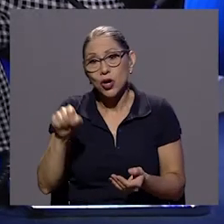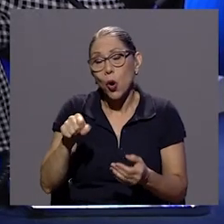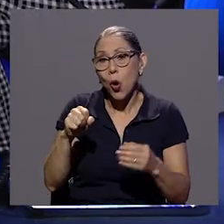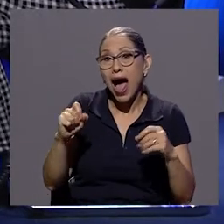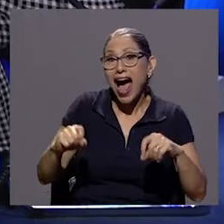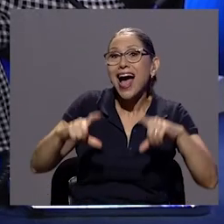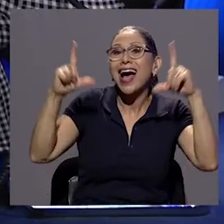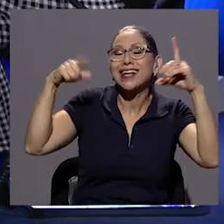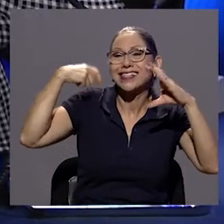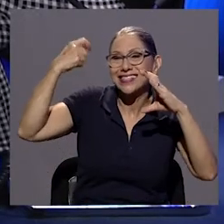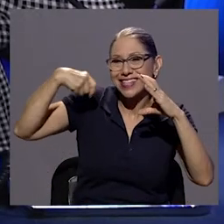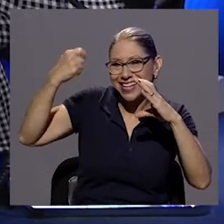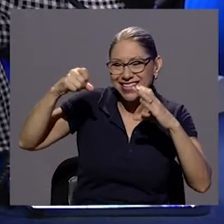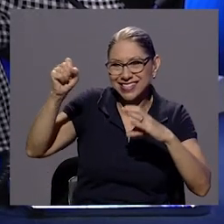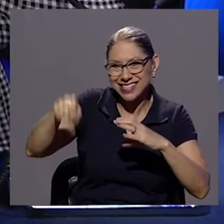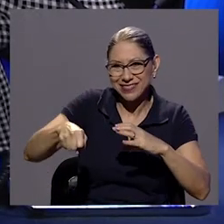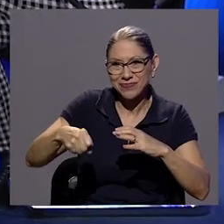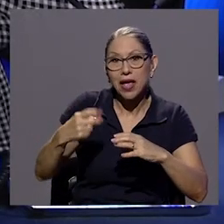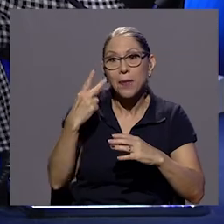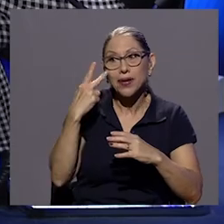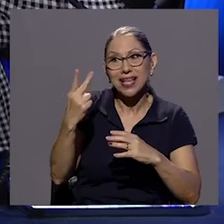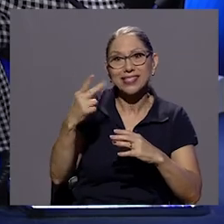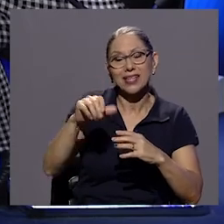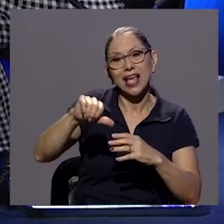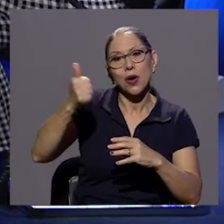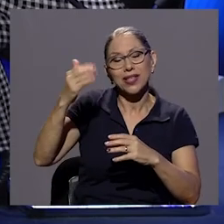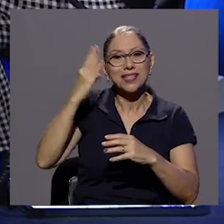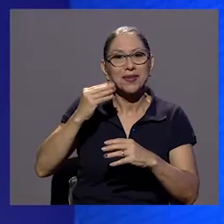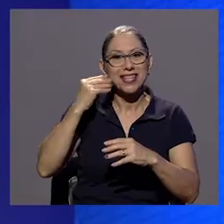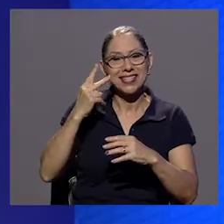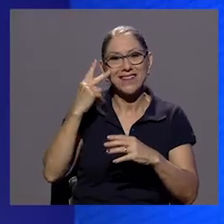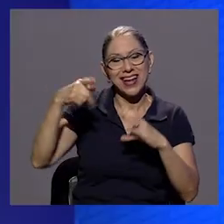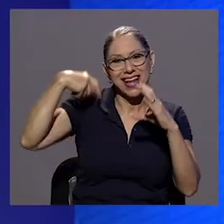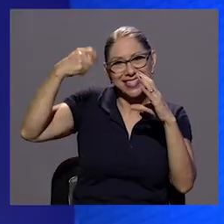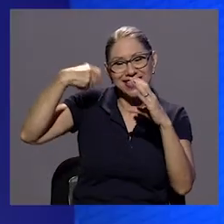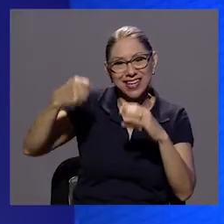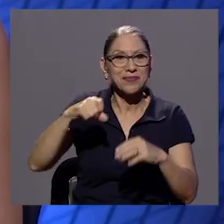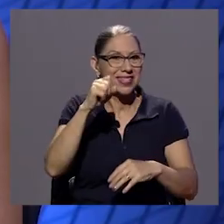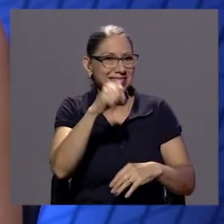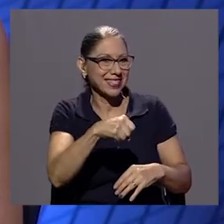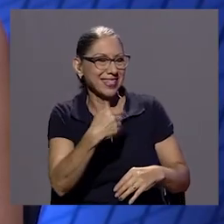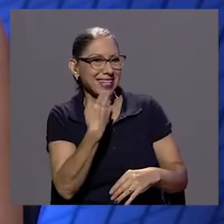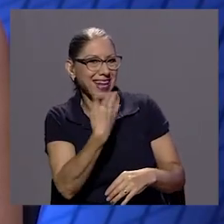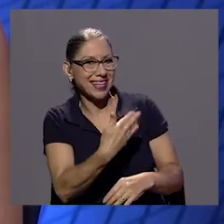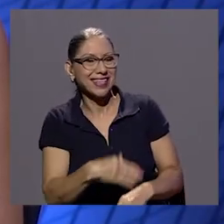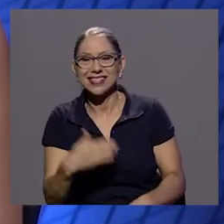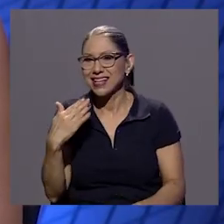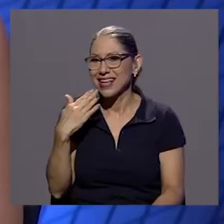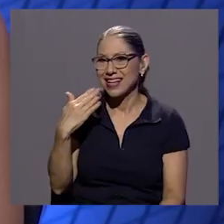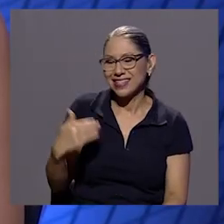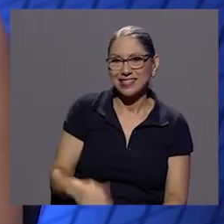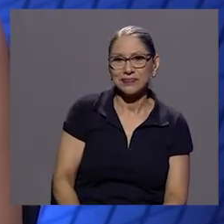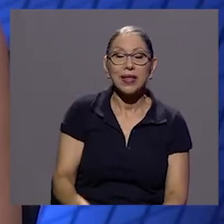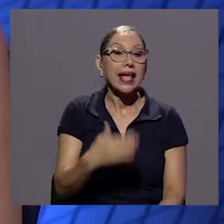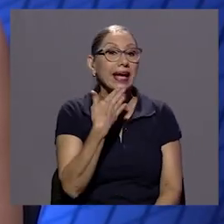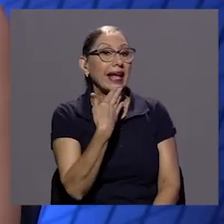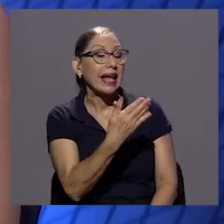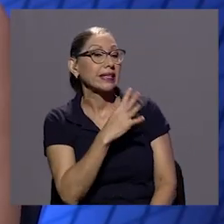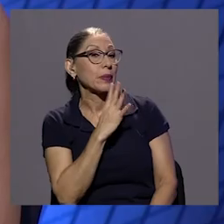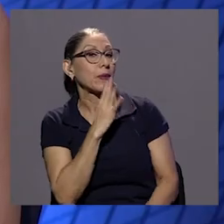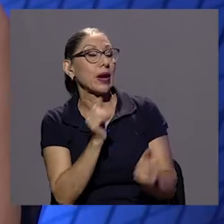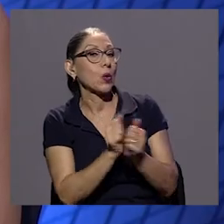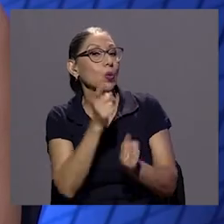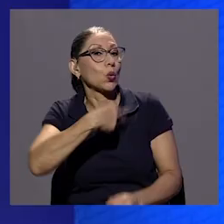porque creo que es otra experiencia verla en el cine sí definitivamente bueno muchísimas gracias Carolina por conversar con nosotros de este